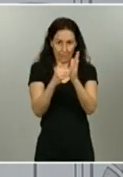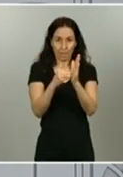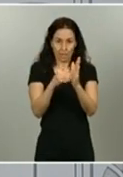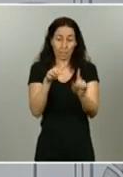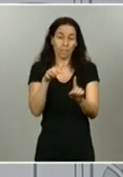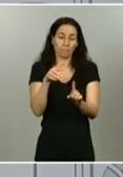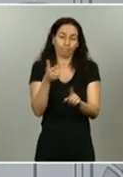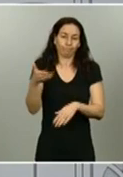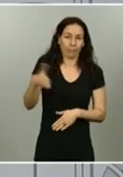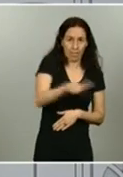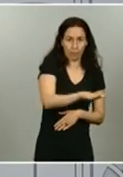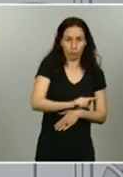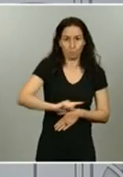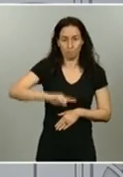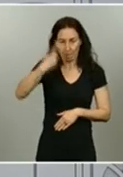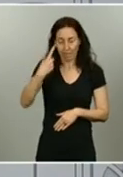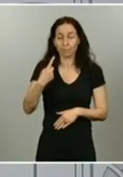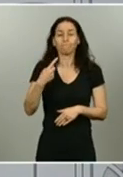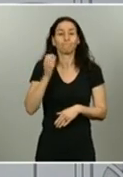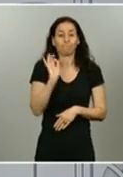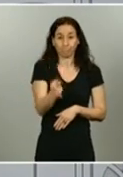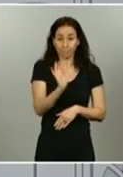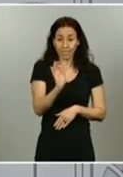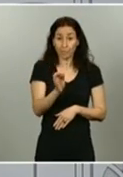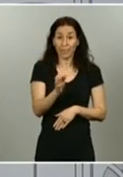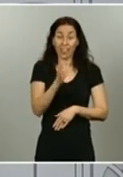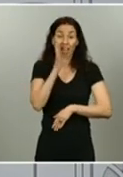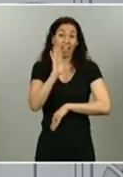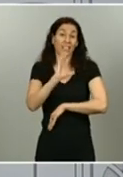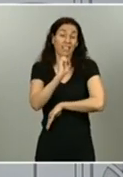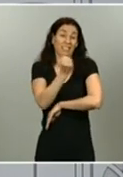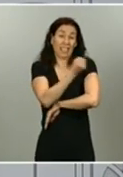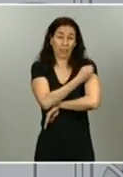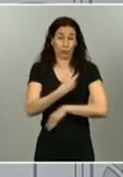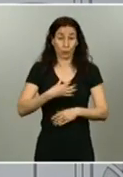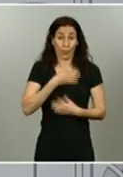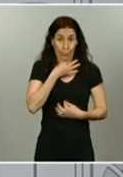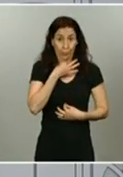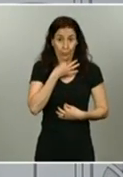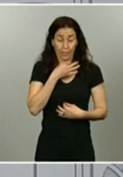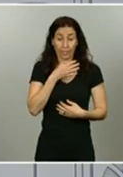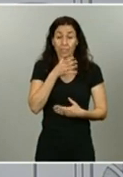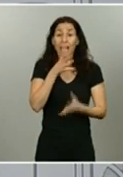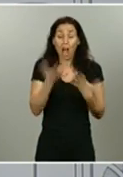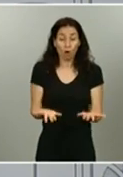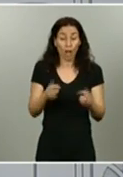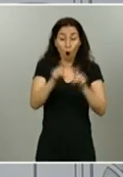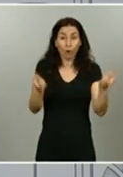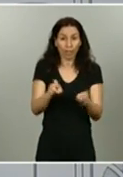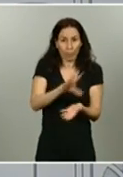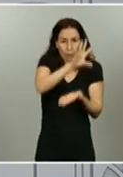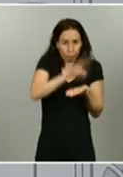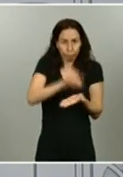Sí que es cierto que los datos de los registros civiles que se van introduciendo en los ordenadores en algunos casos de forma